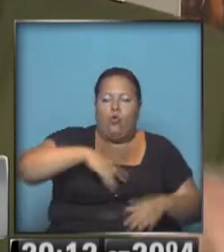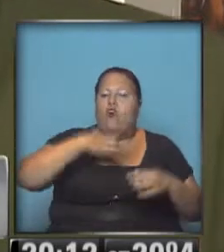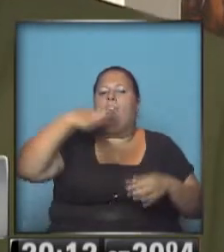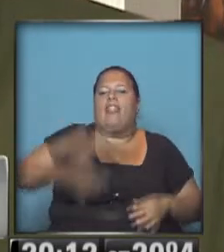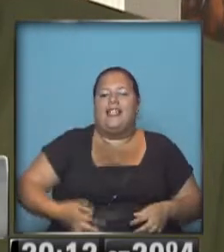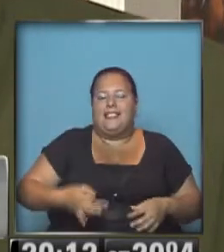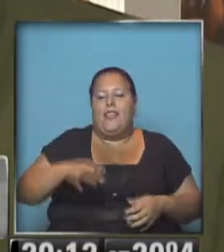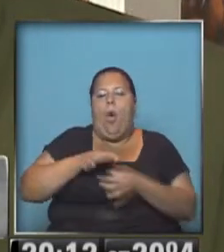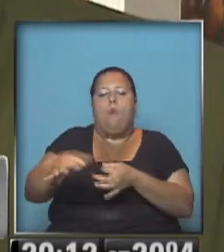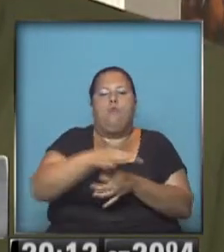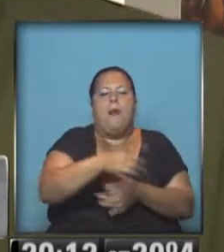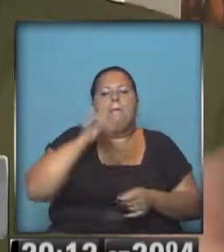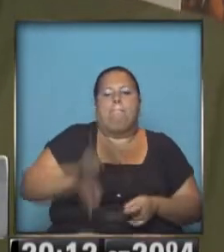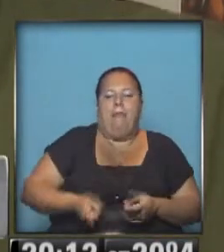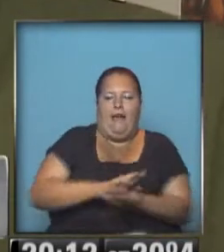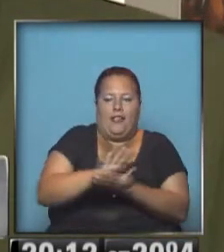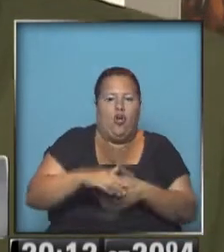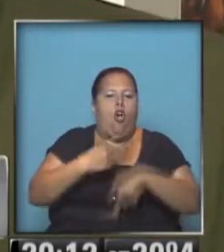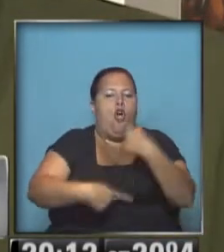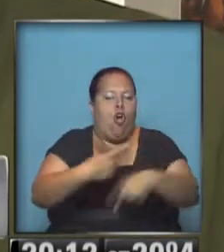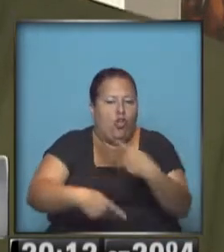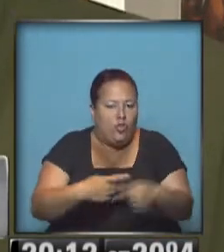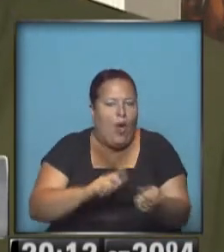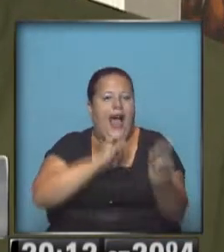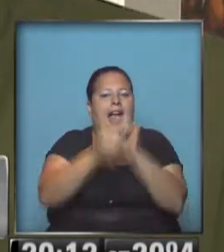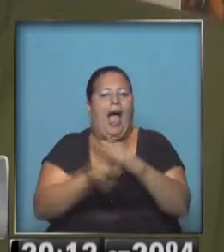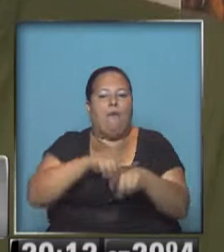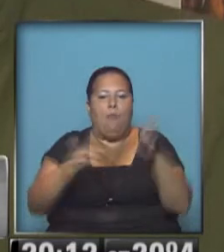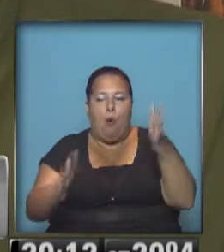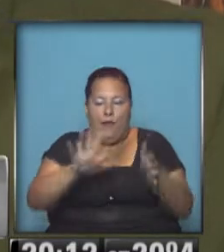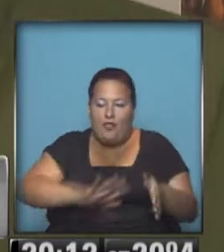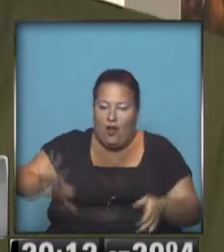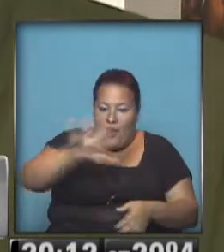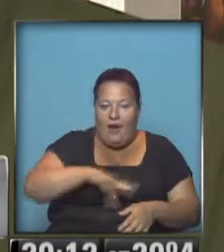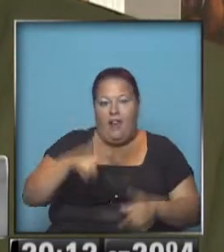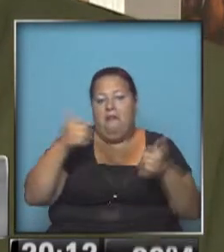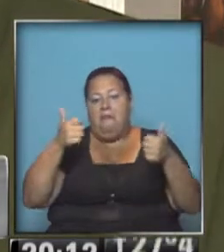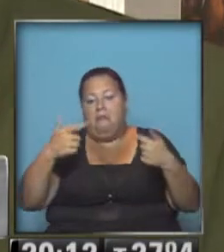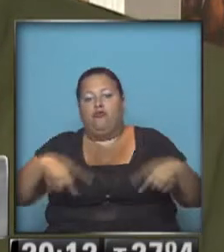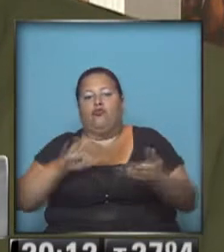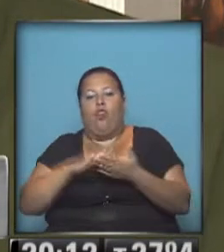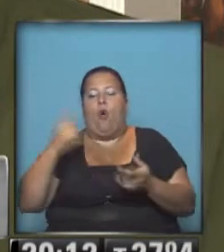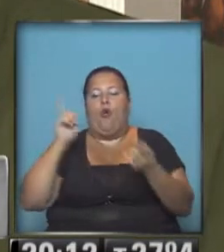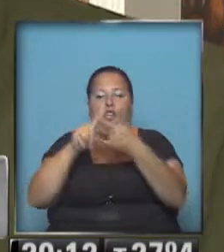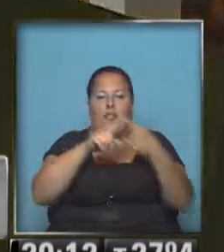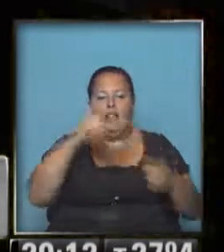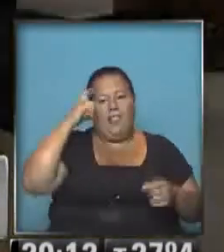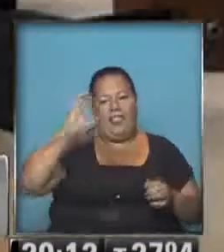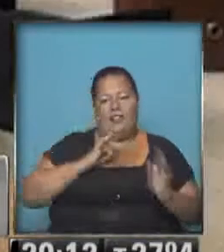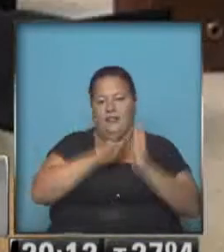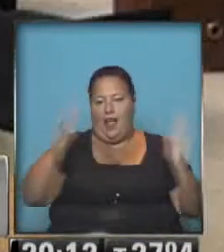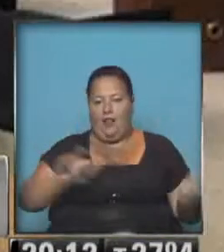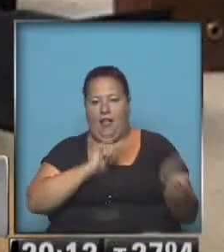decidan, como los pueblos decidan realmente seguir avanzando en este cambio de época en la región, con esos éxitos en materia social que ha tenido en última década.